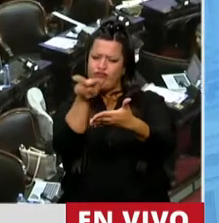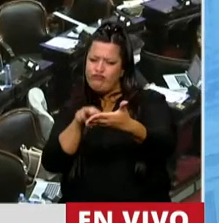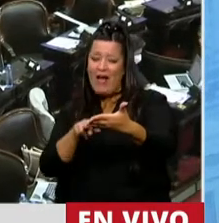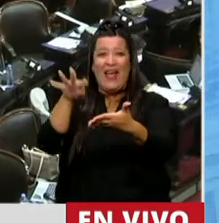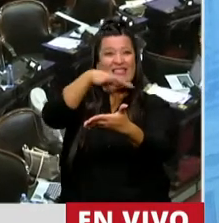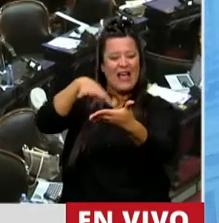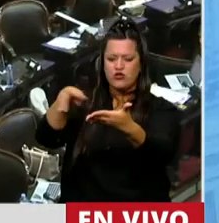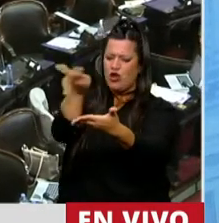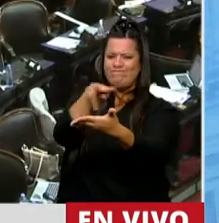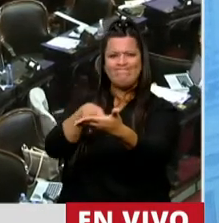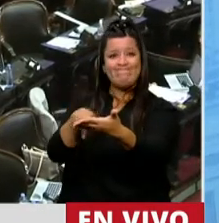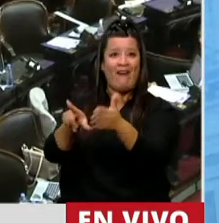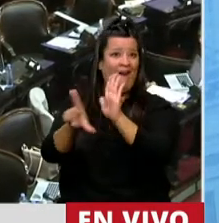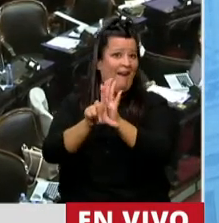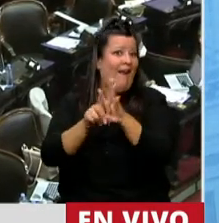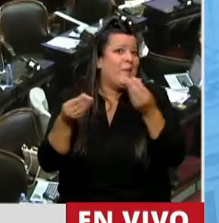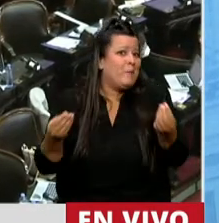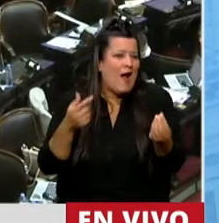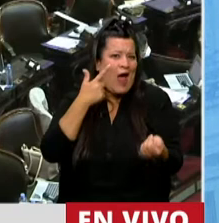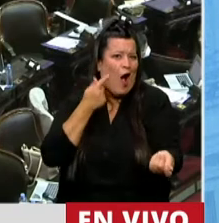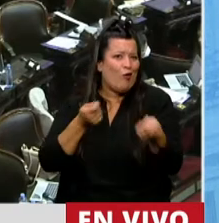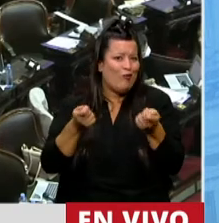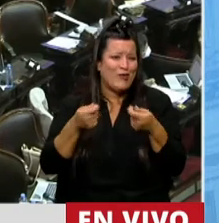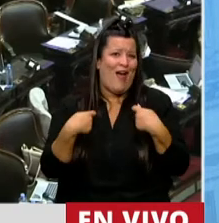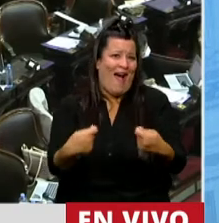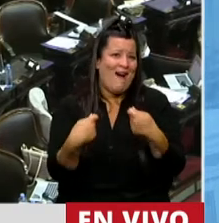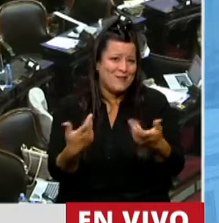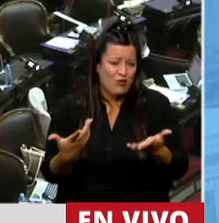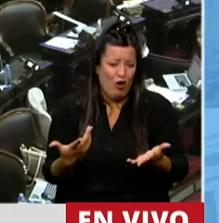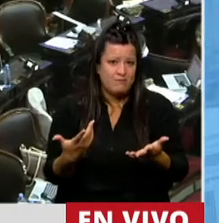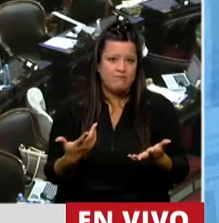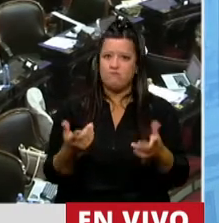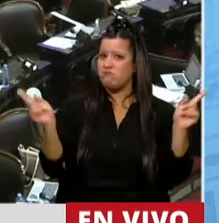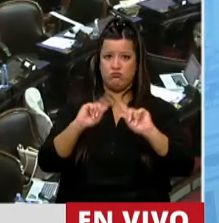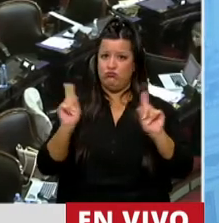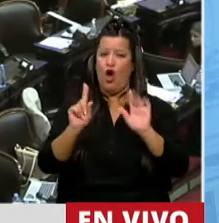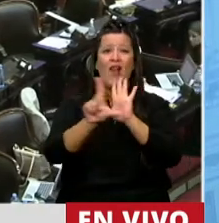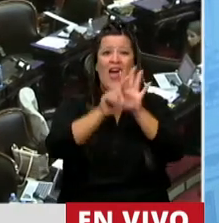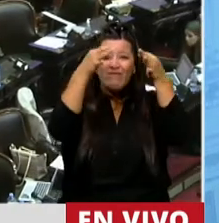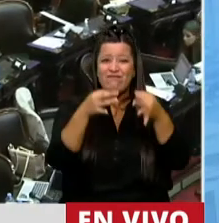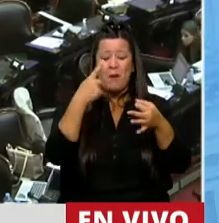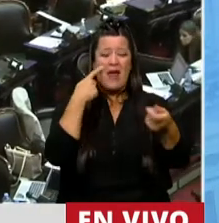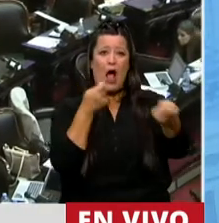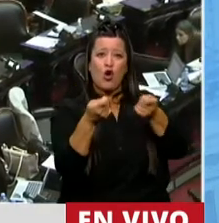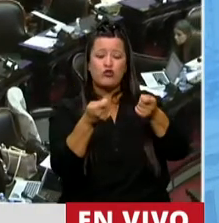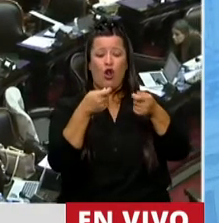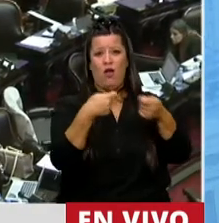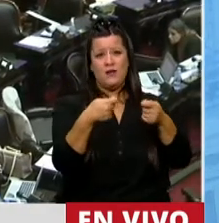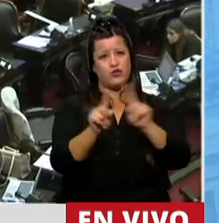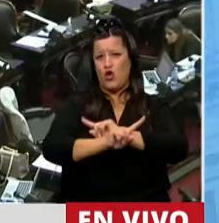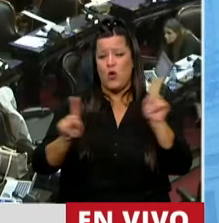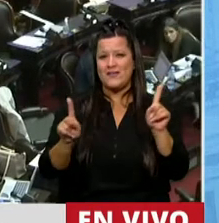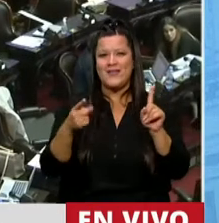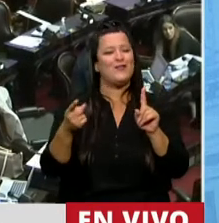miré el texto y digo, ¿es una ley para controlar el gasto? No, no es una ley para controlar el gasto. Entonces, ya estamos